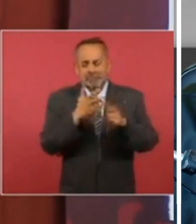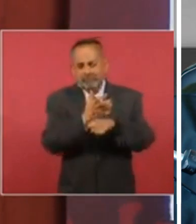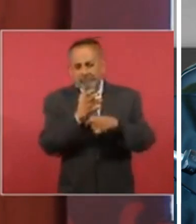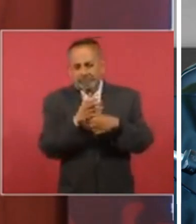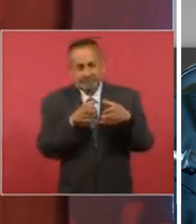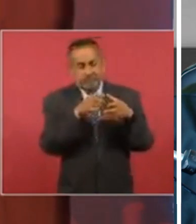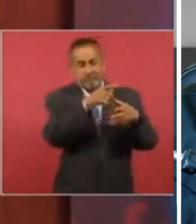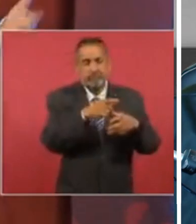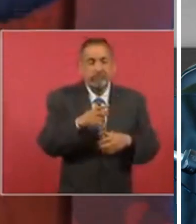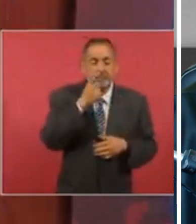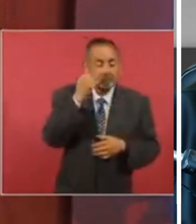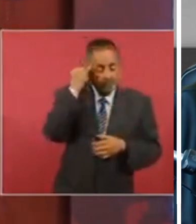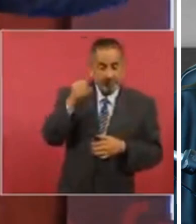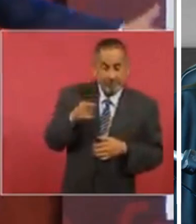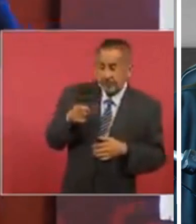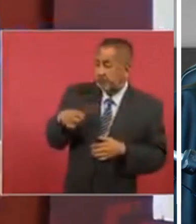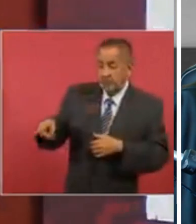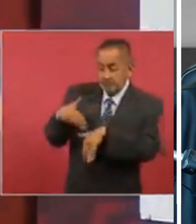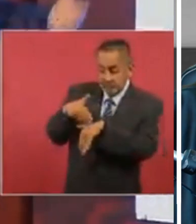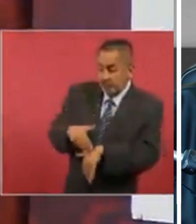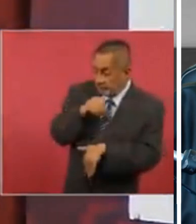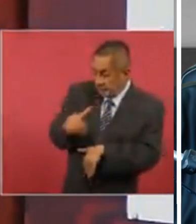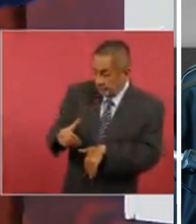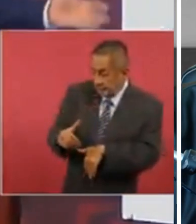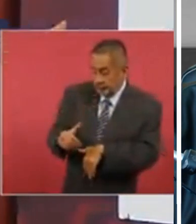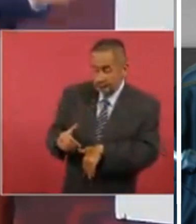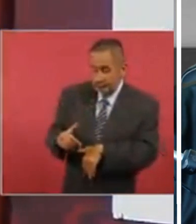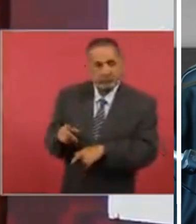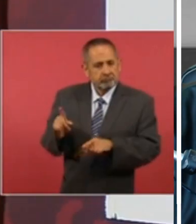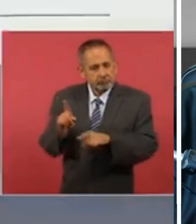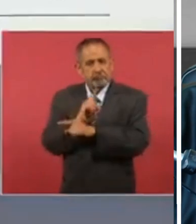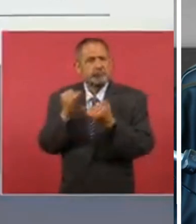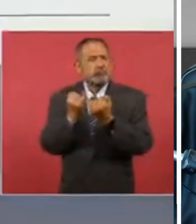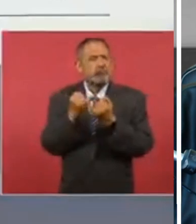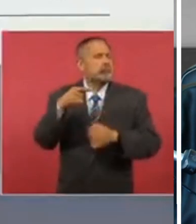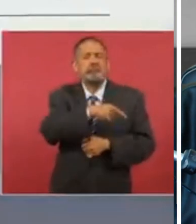plantear que si no nos alineábamos igual que el PAN